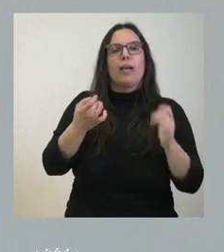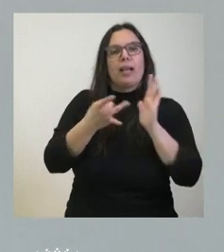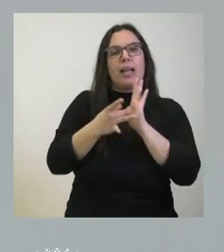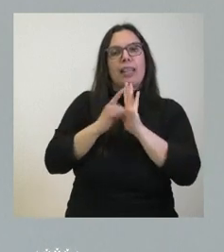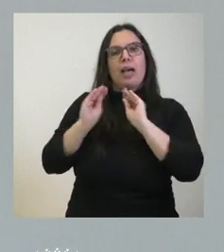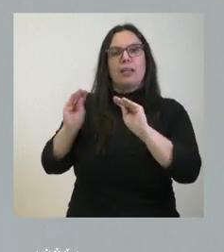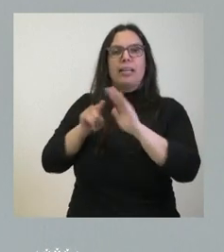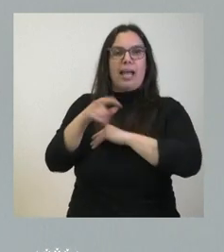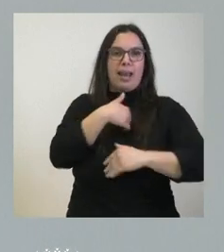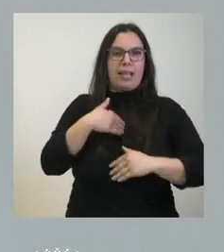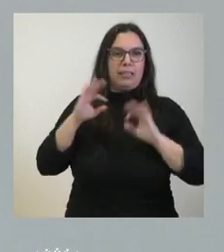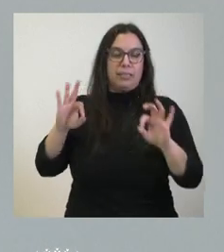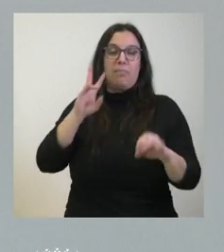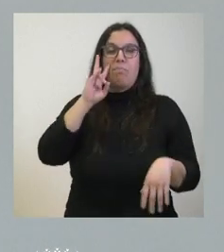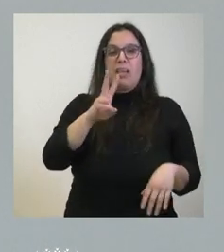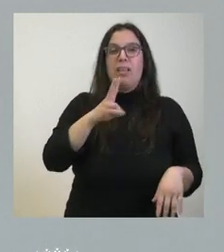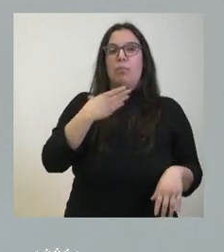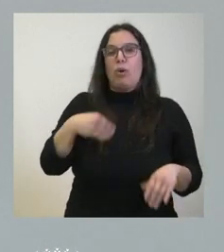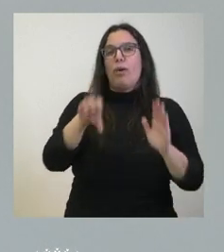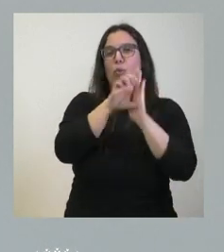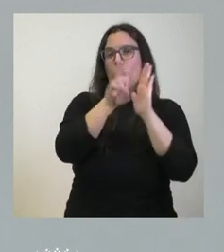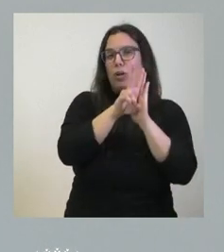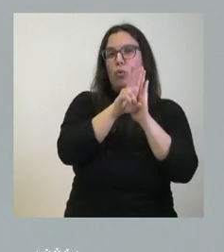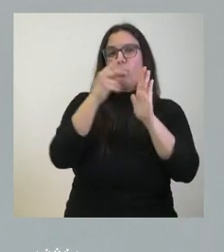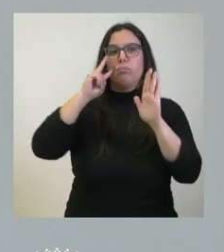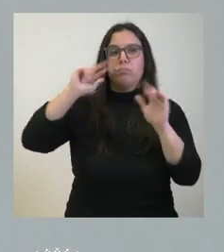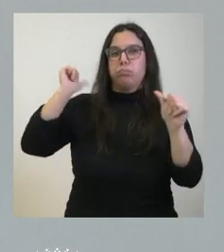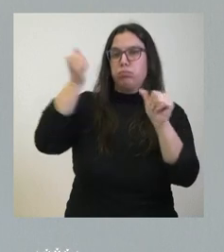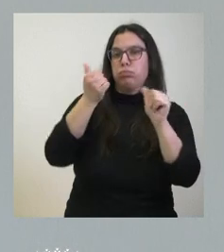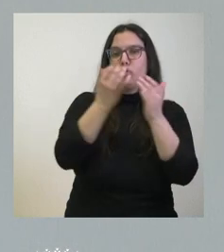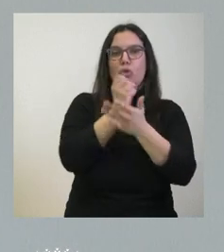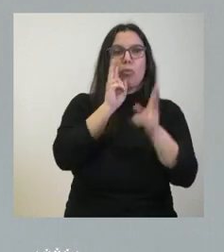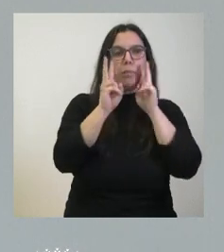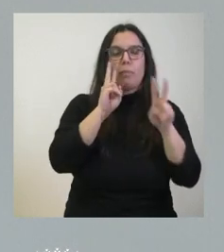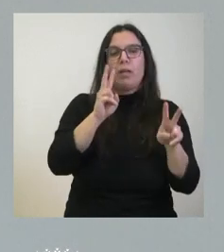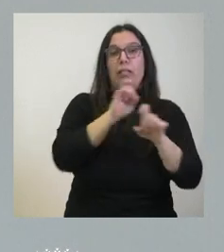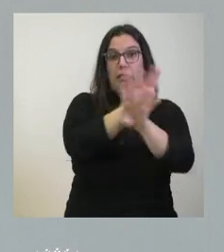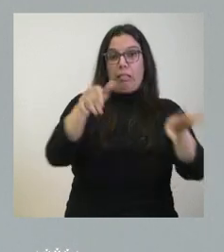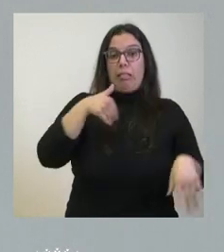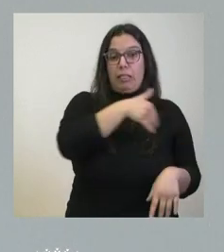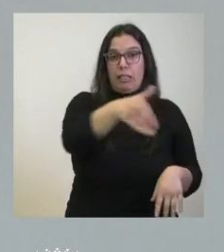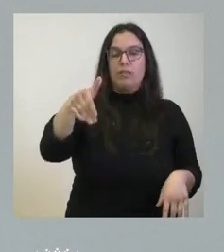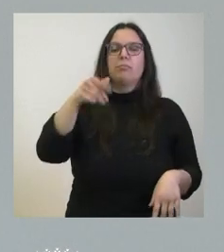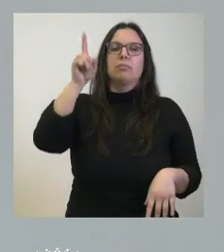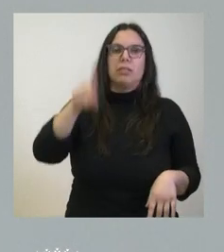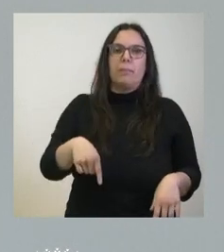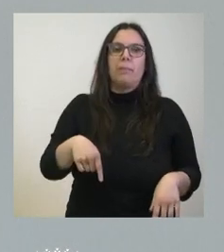de gerente tienen ustedes su currículum a disposición que les será enviado también a través de los cauces